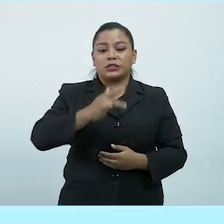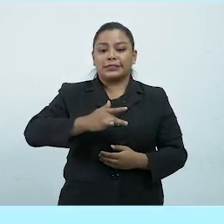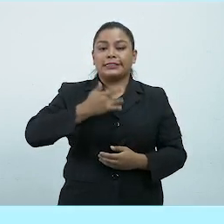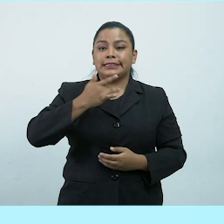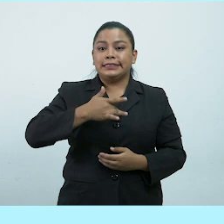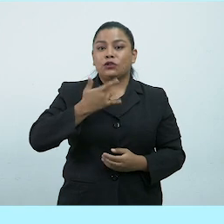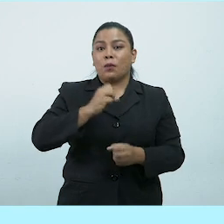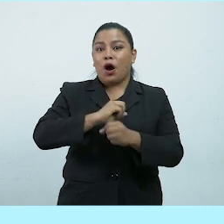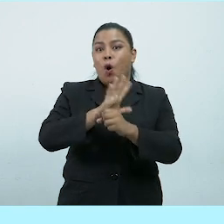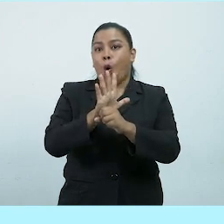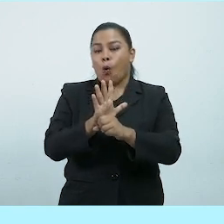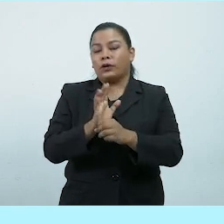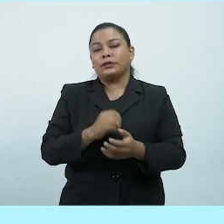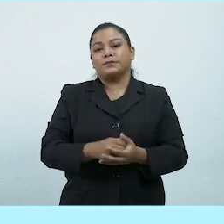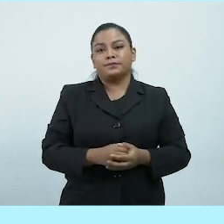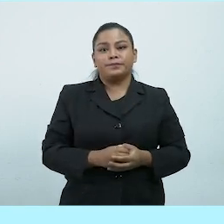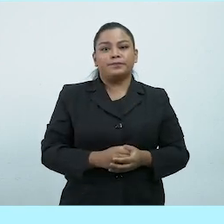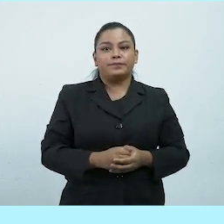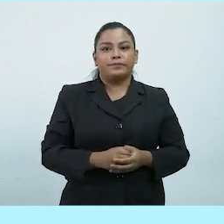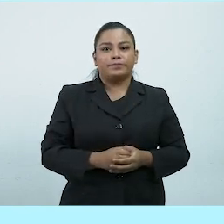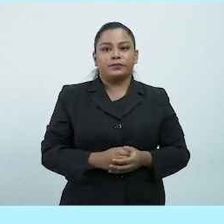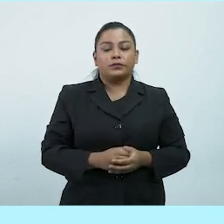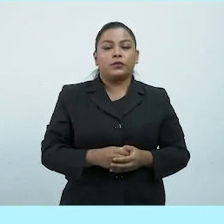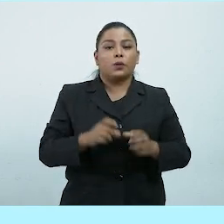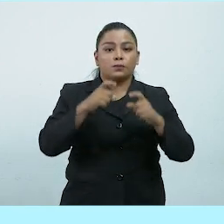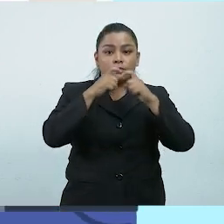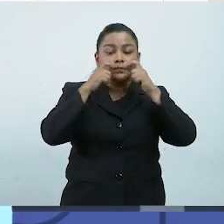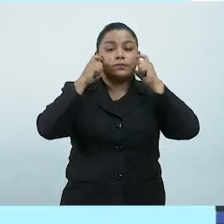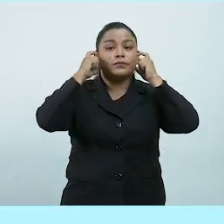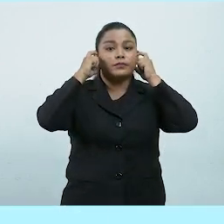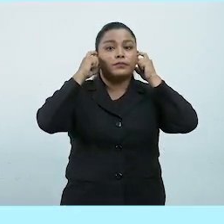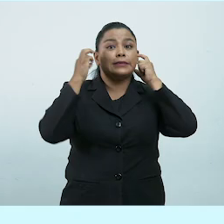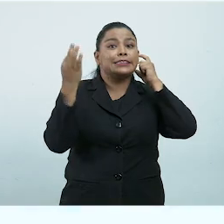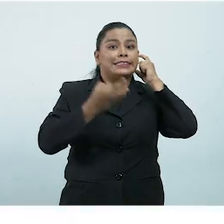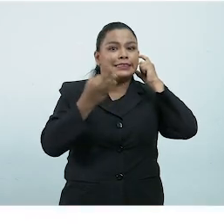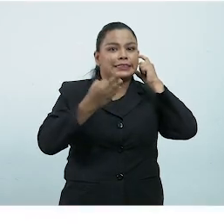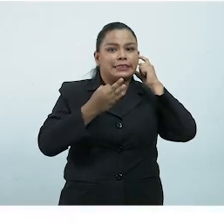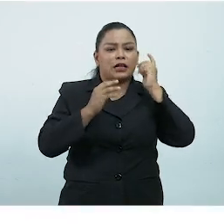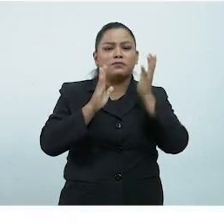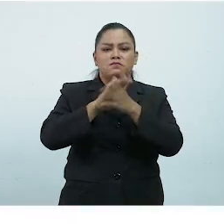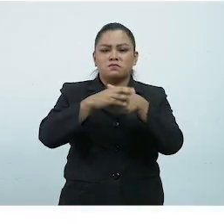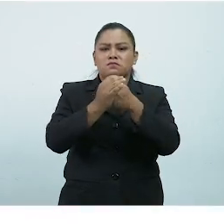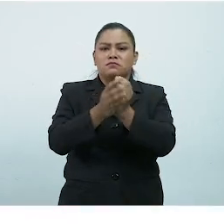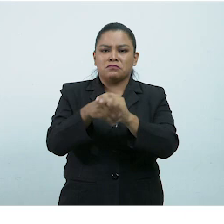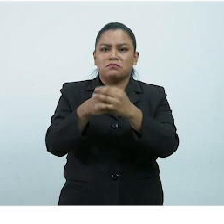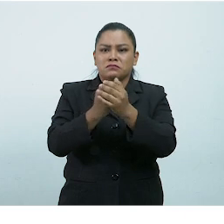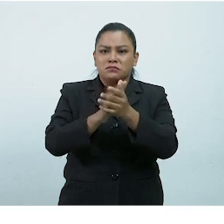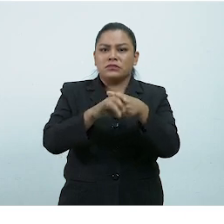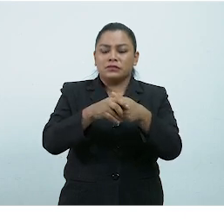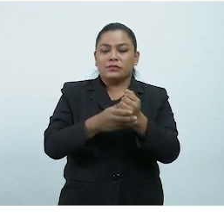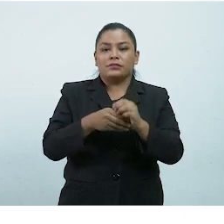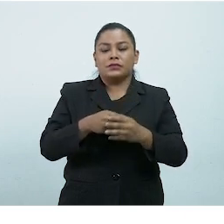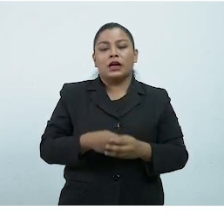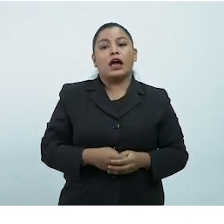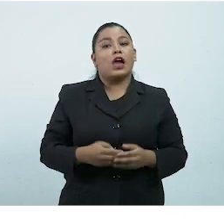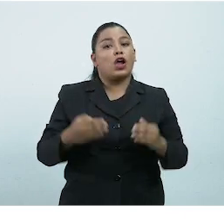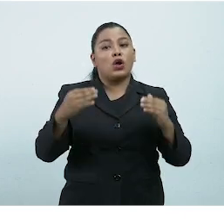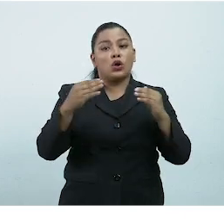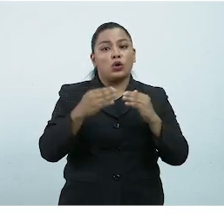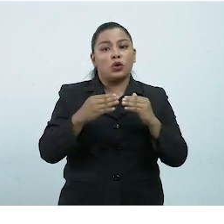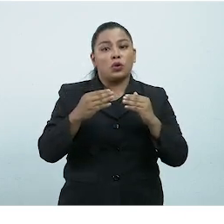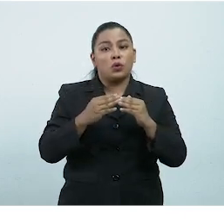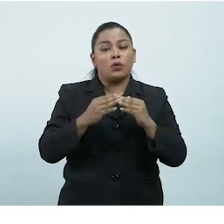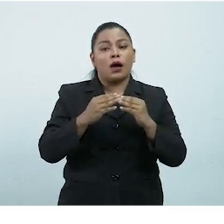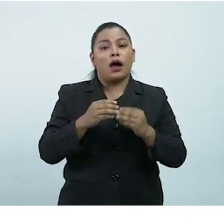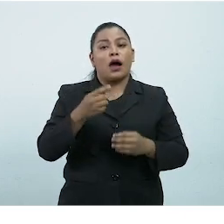asociados al COVID-19 Uso de mascarillas Lavado y antisepsia de manos Y la importancia de mantener